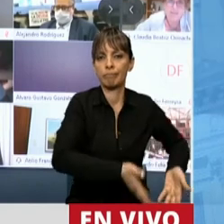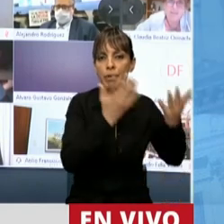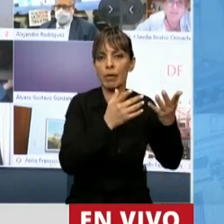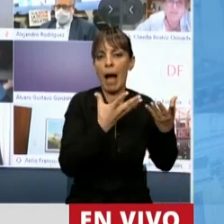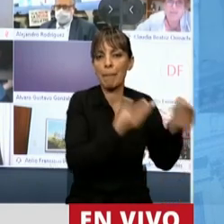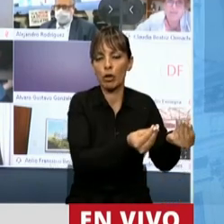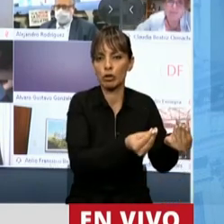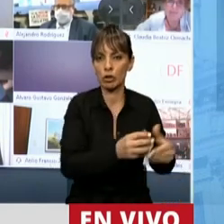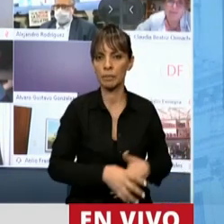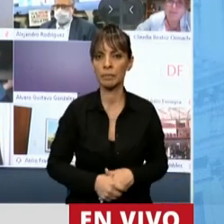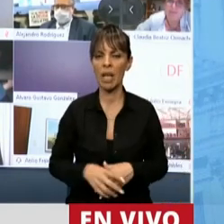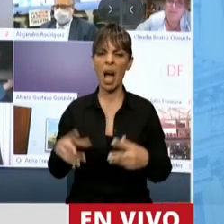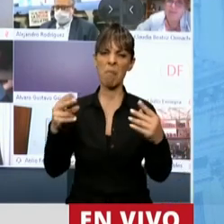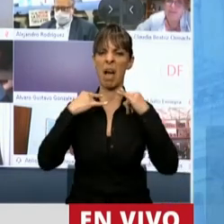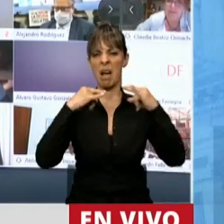industria que dé trabajo.